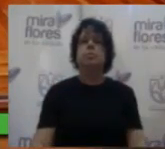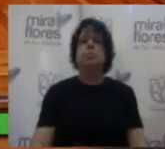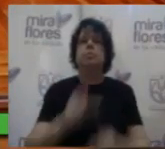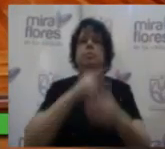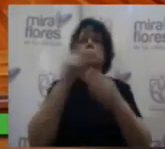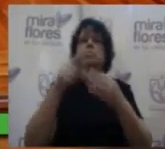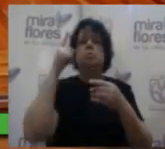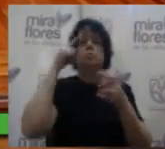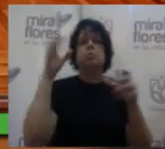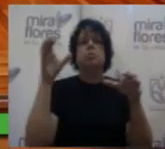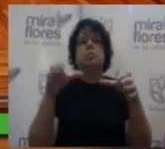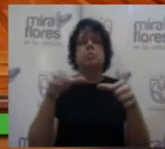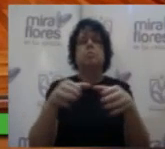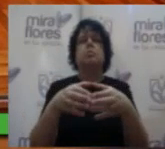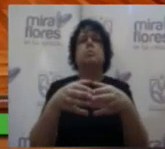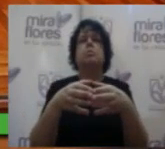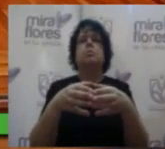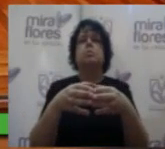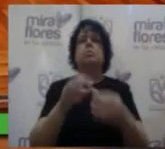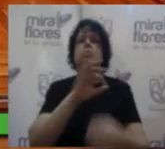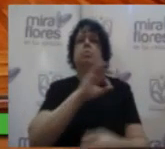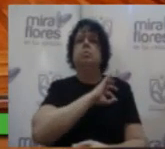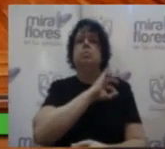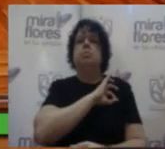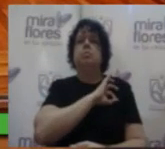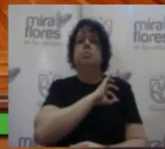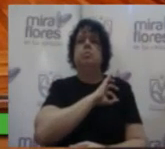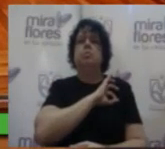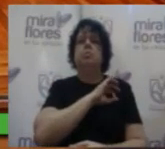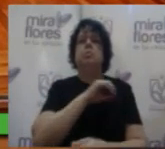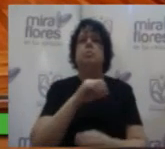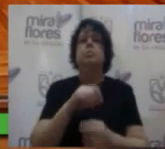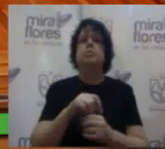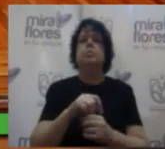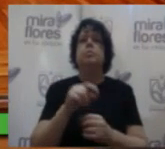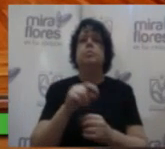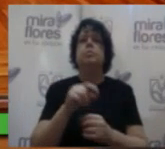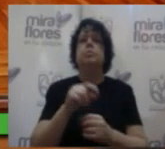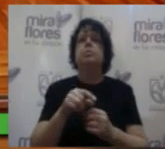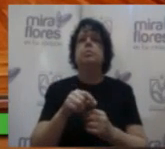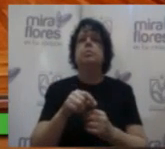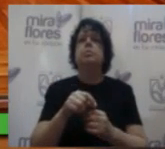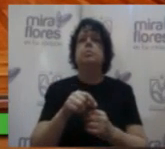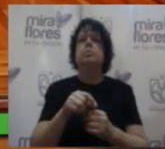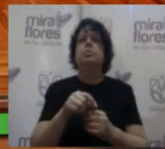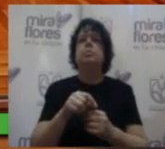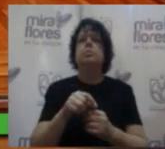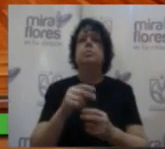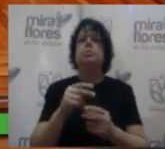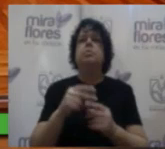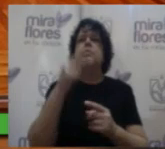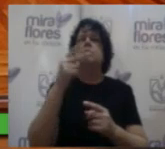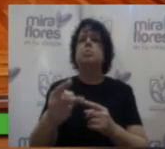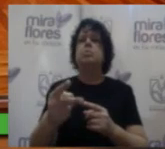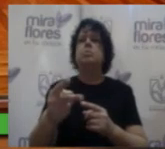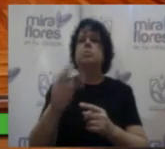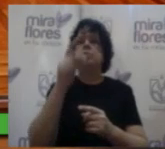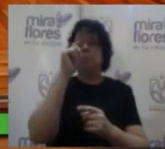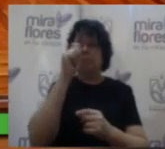Proyecto de acuerdo de Consejo que otorga la Medalla Cívica Municipal de Miraflores en el grado de Entidad Vecino Destacado